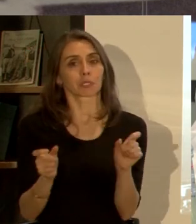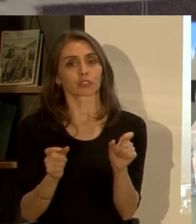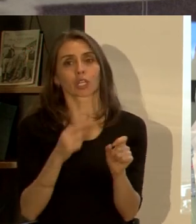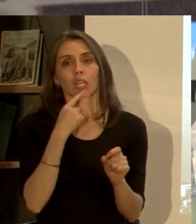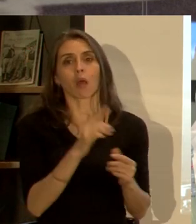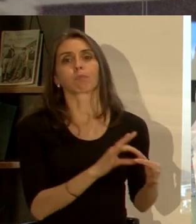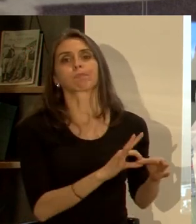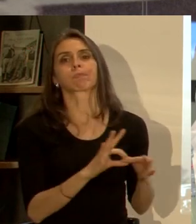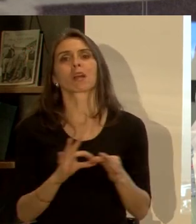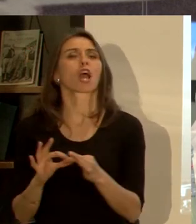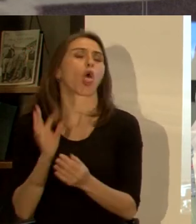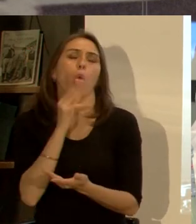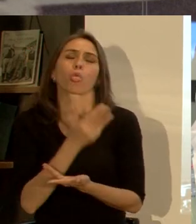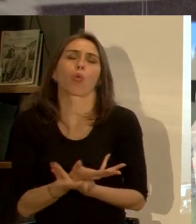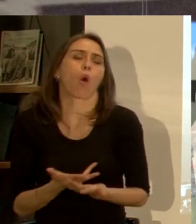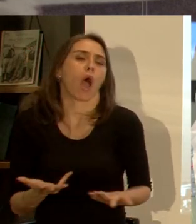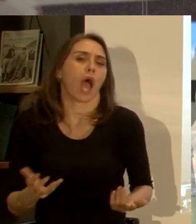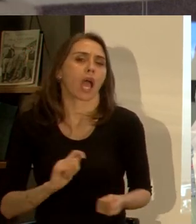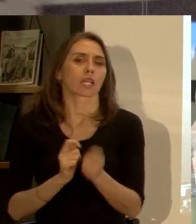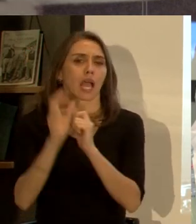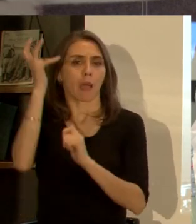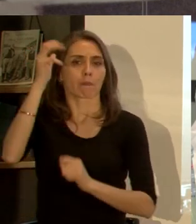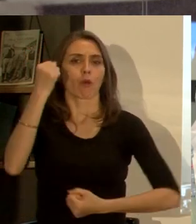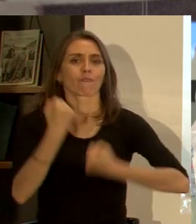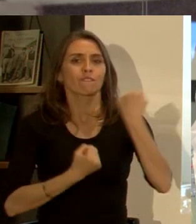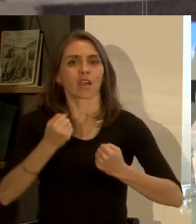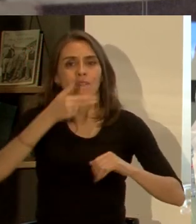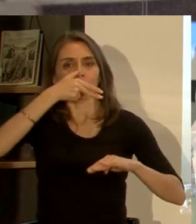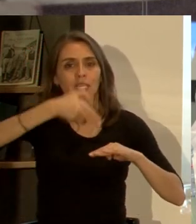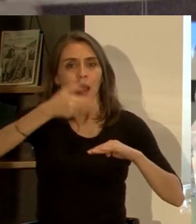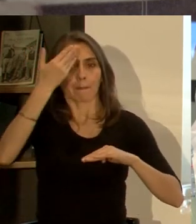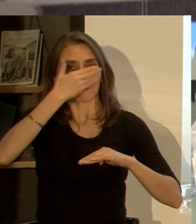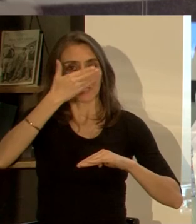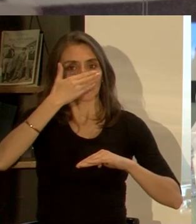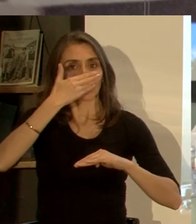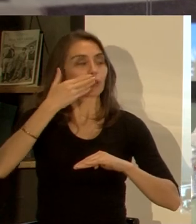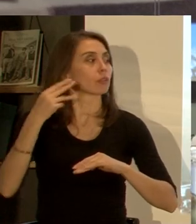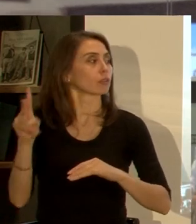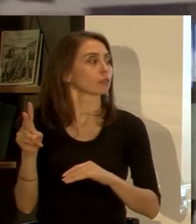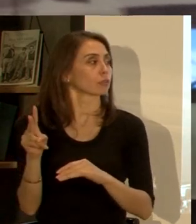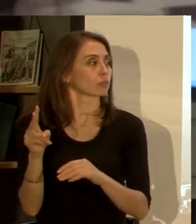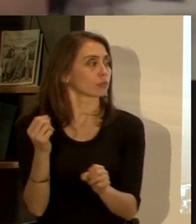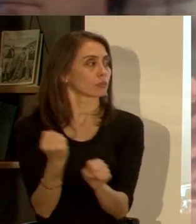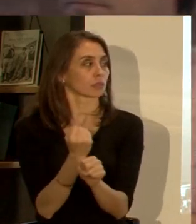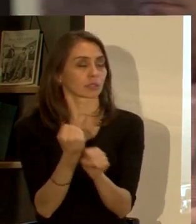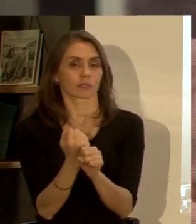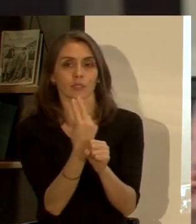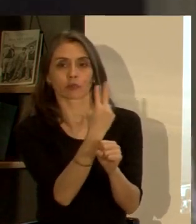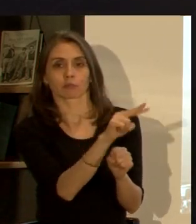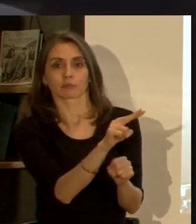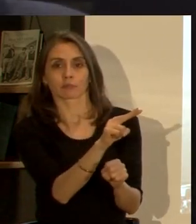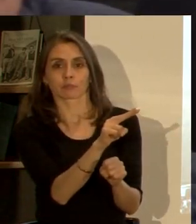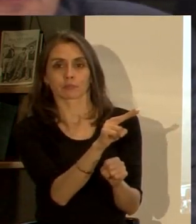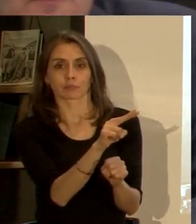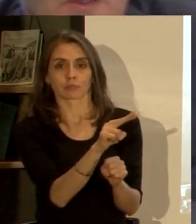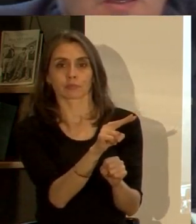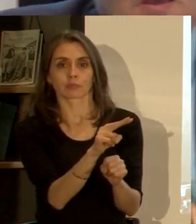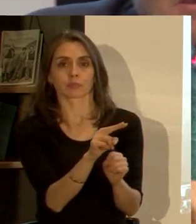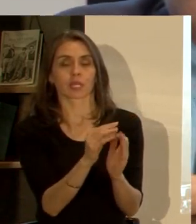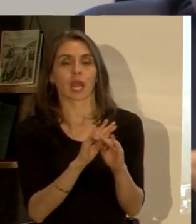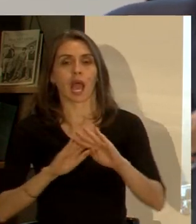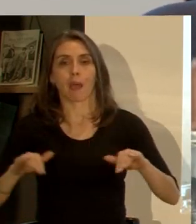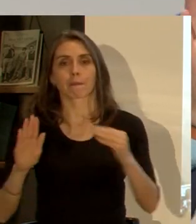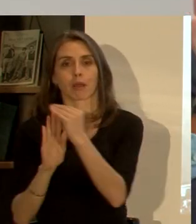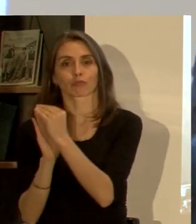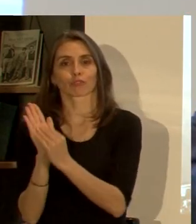argumentando que el tema no existe que es una industria petrolera fundamentalmente que está haciendo su tarea independientemente de los datos